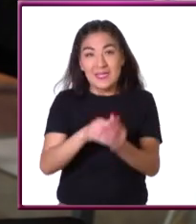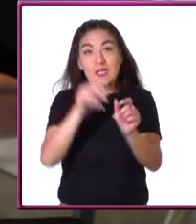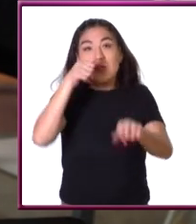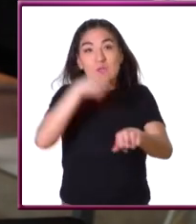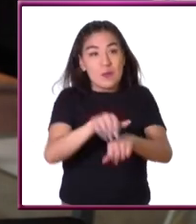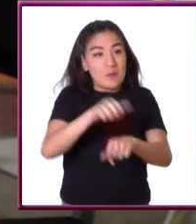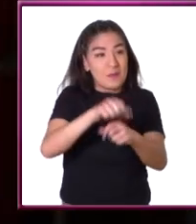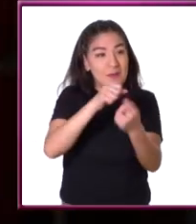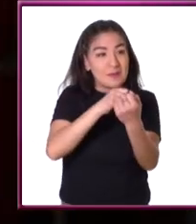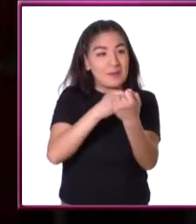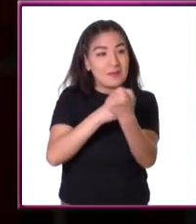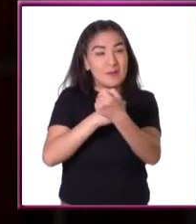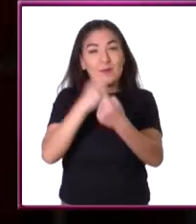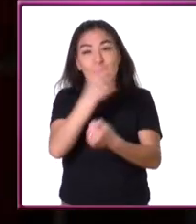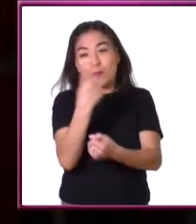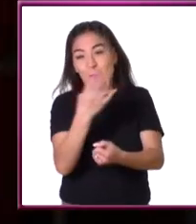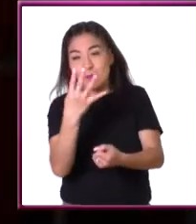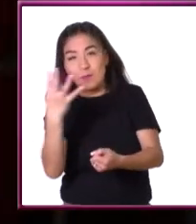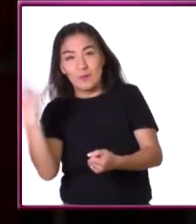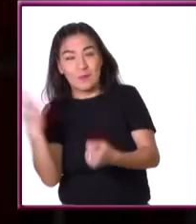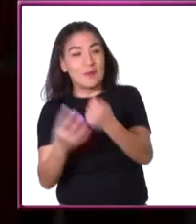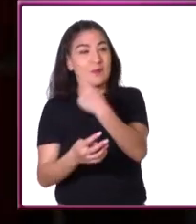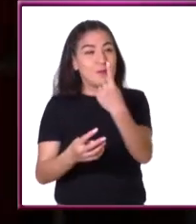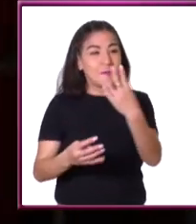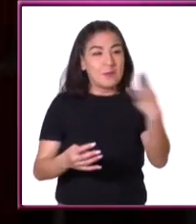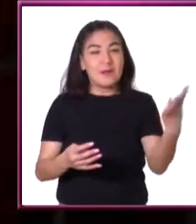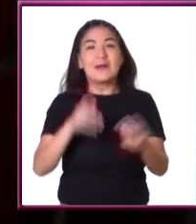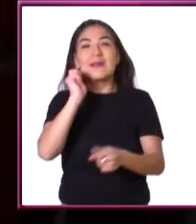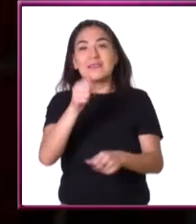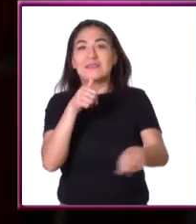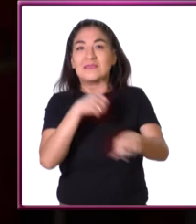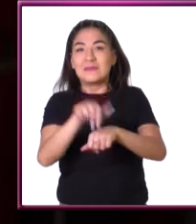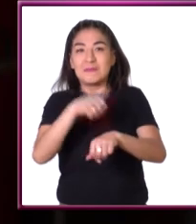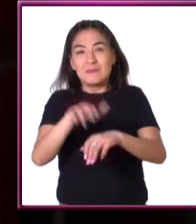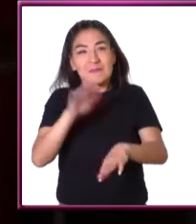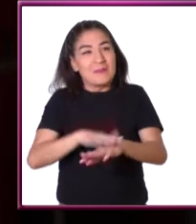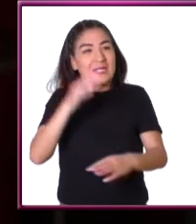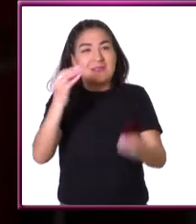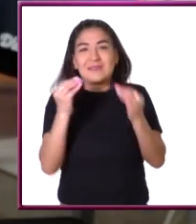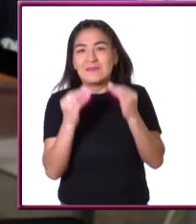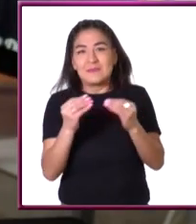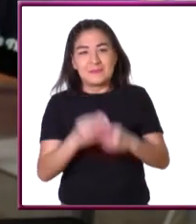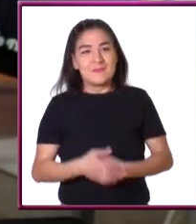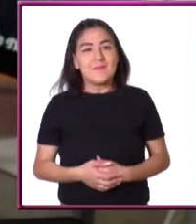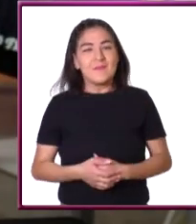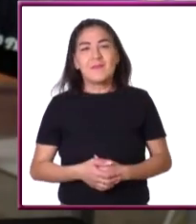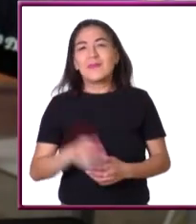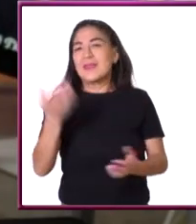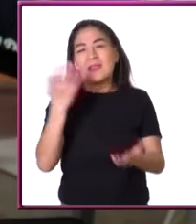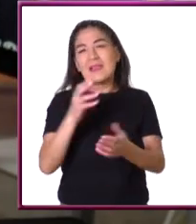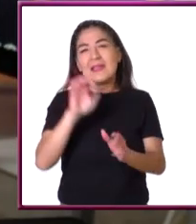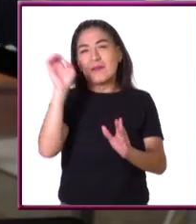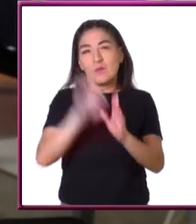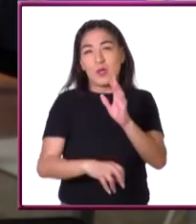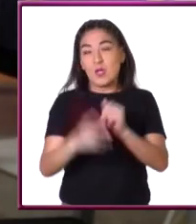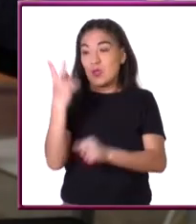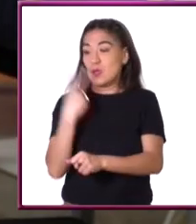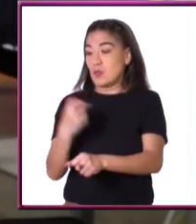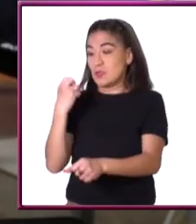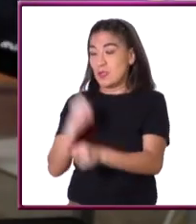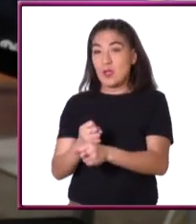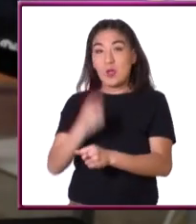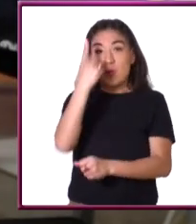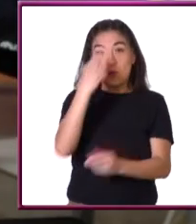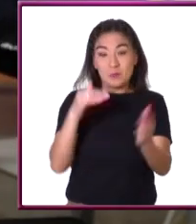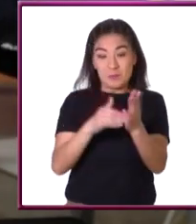dígitos. Estamos hablando de dígitos así es un número de dígitos. El que encontramos hace dos años